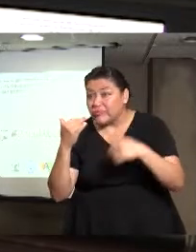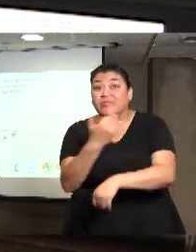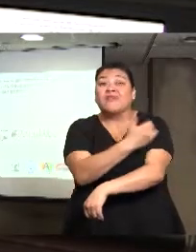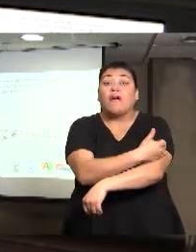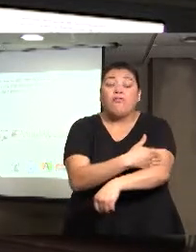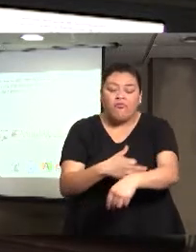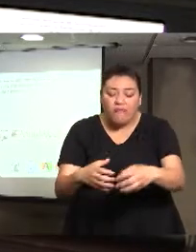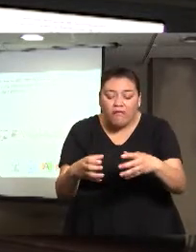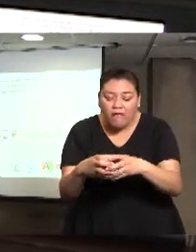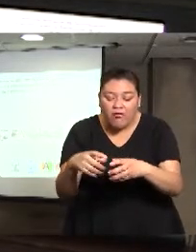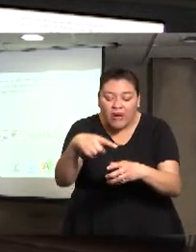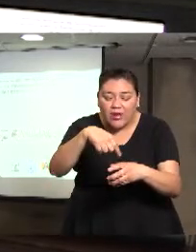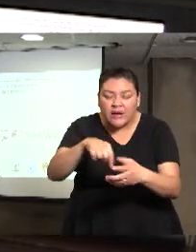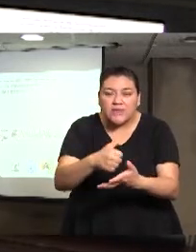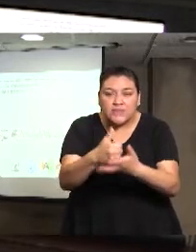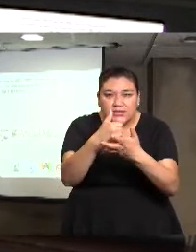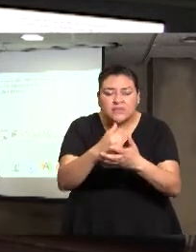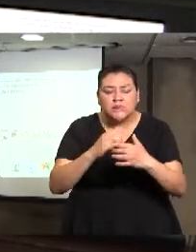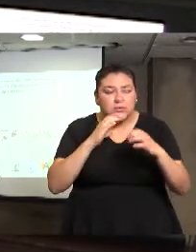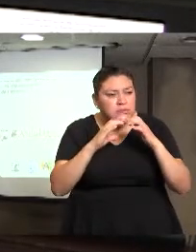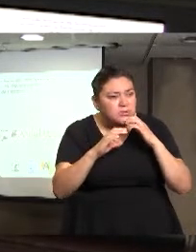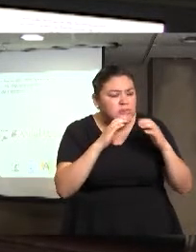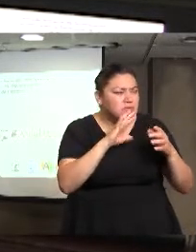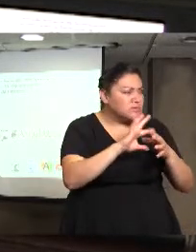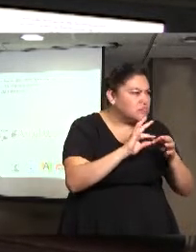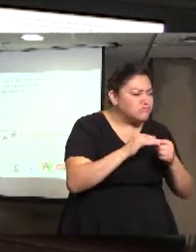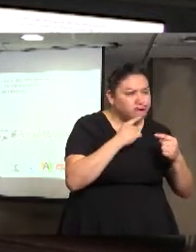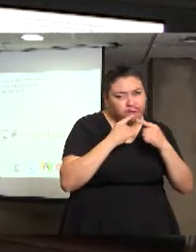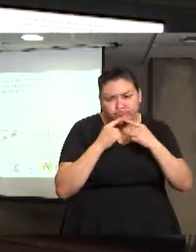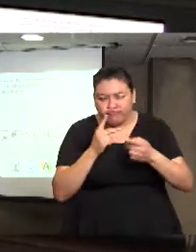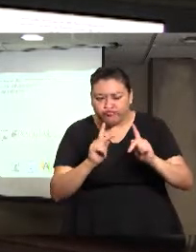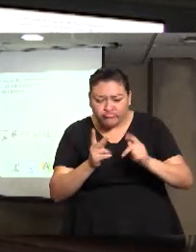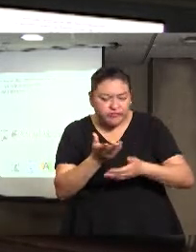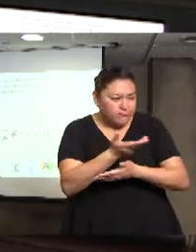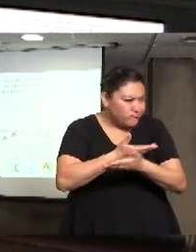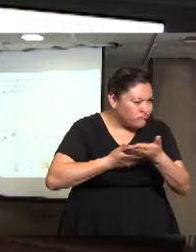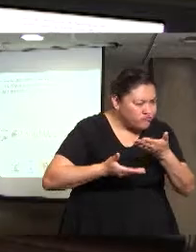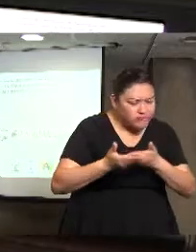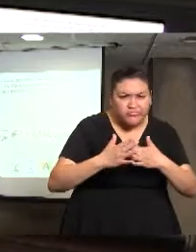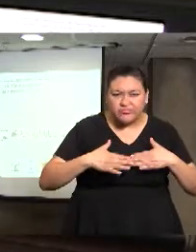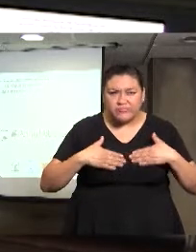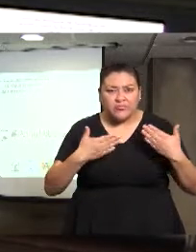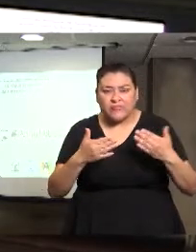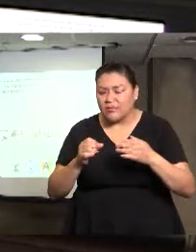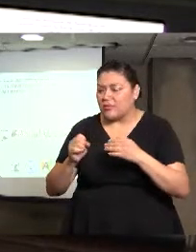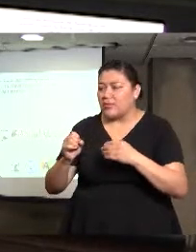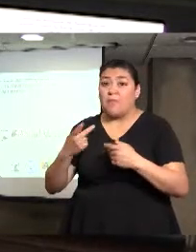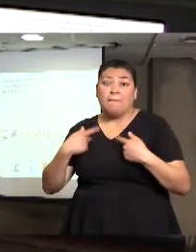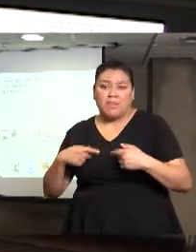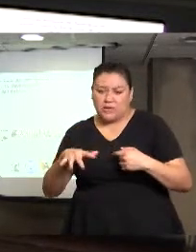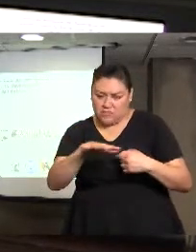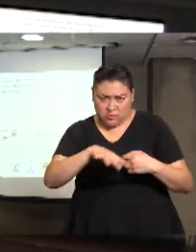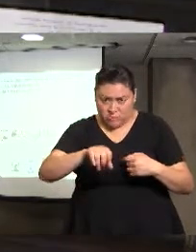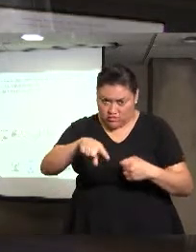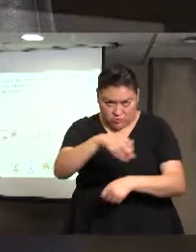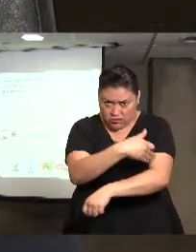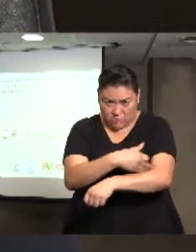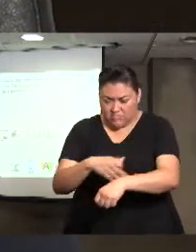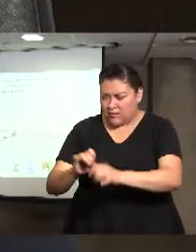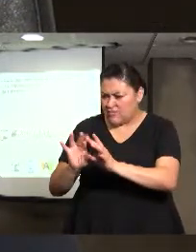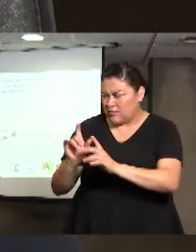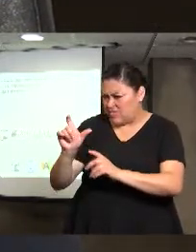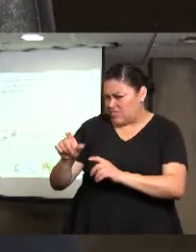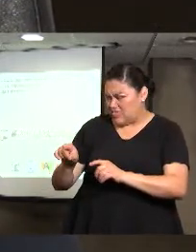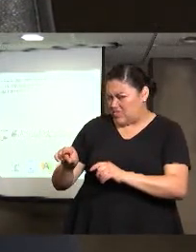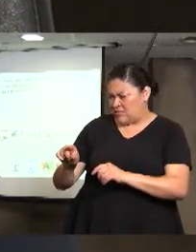puedan atender la comunicación, la confianza, el diálogo, para que cualquier duda que surja, cualquier comportamiento